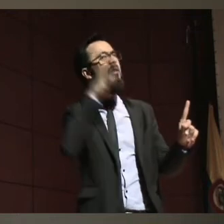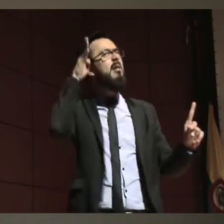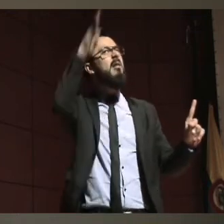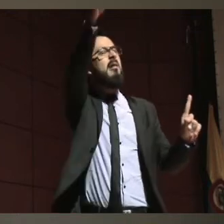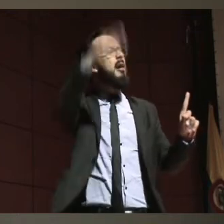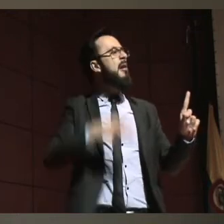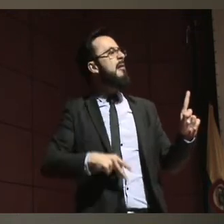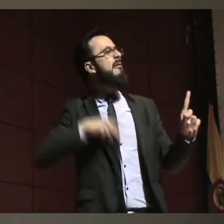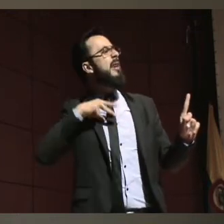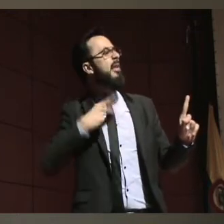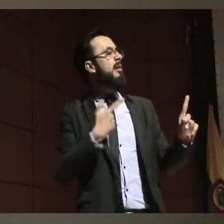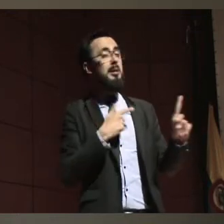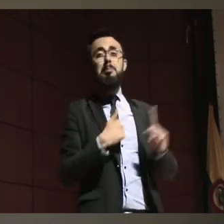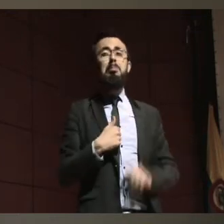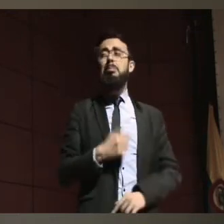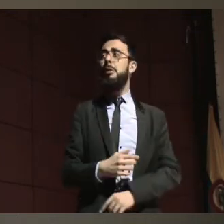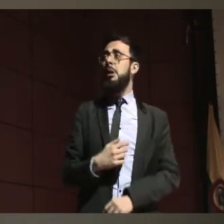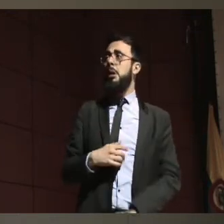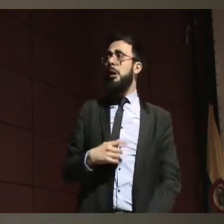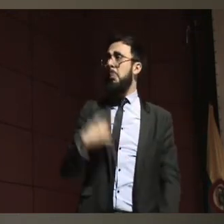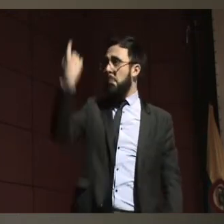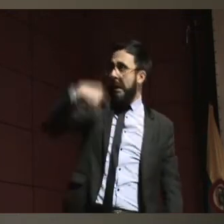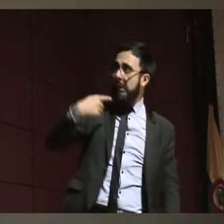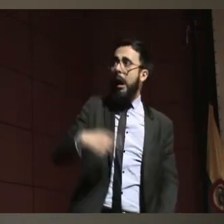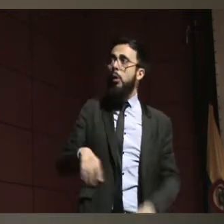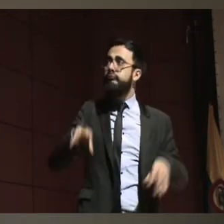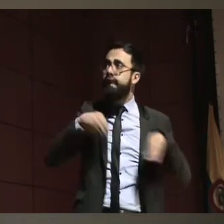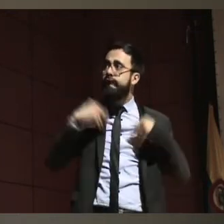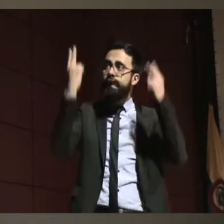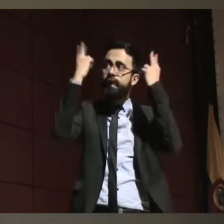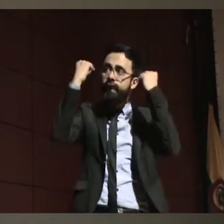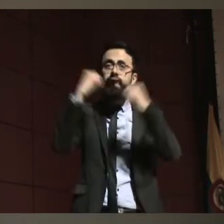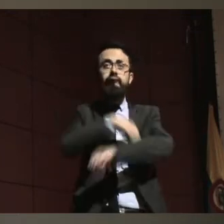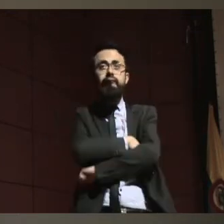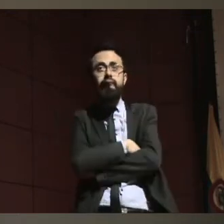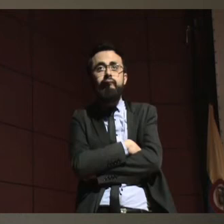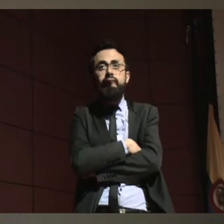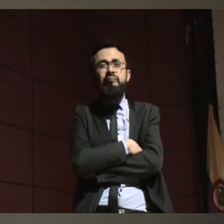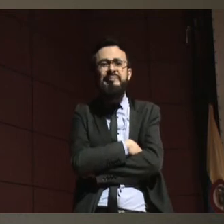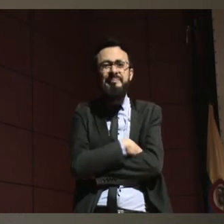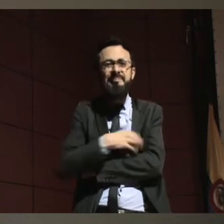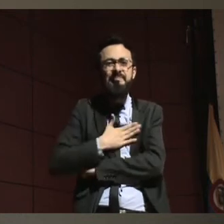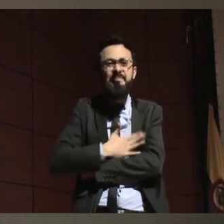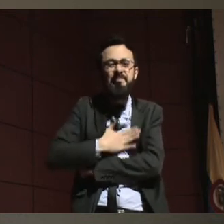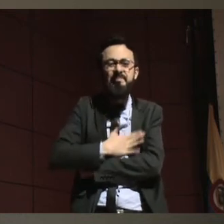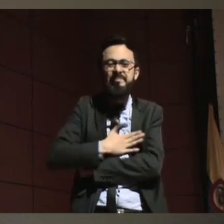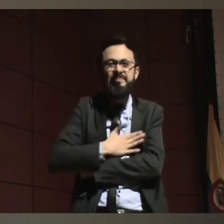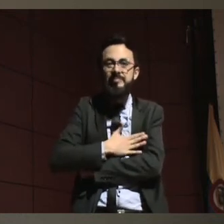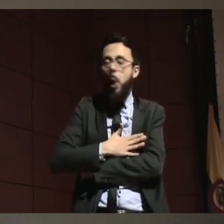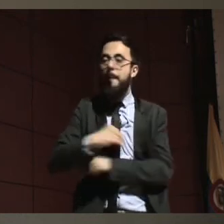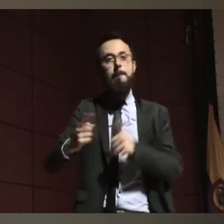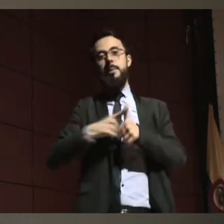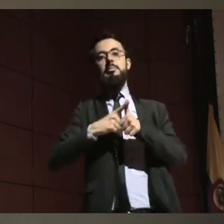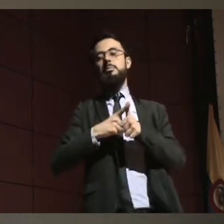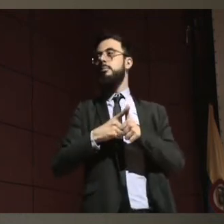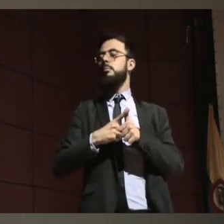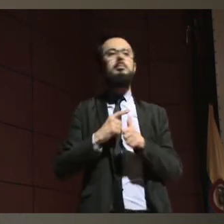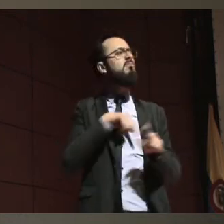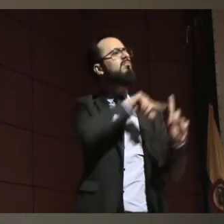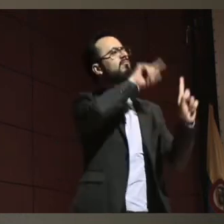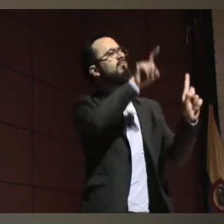mi proyecto de vida no se va a generar como yo quiero, sino como quieren los demás. Entonces, esta es una de las mayores utilidades.